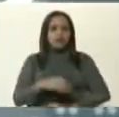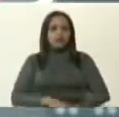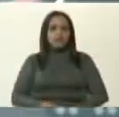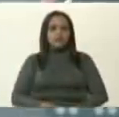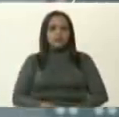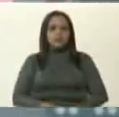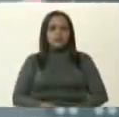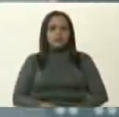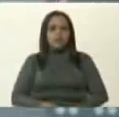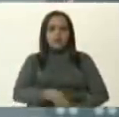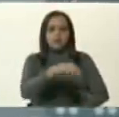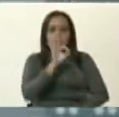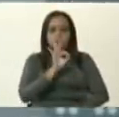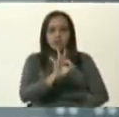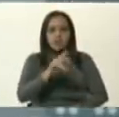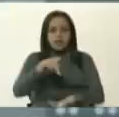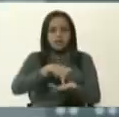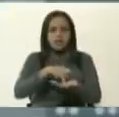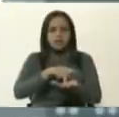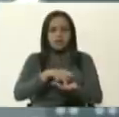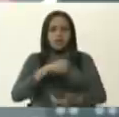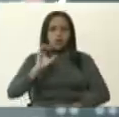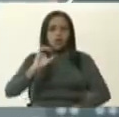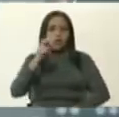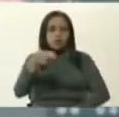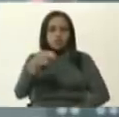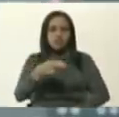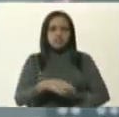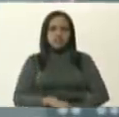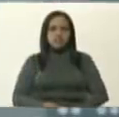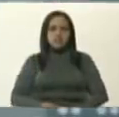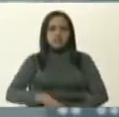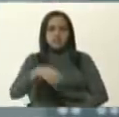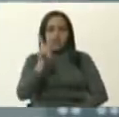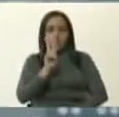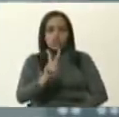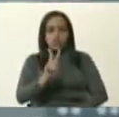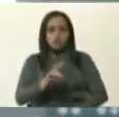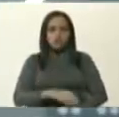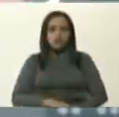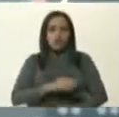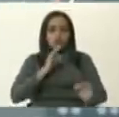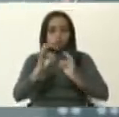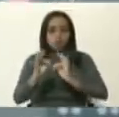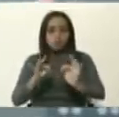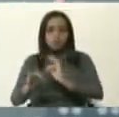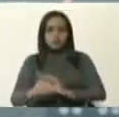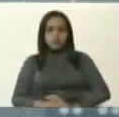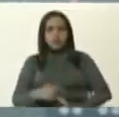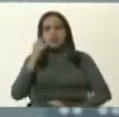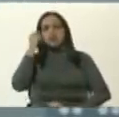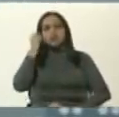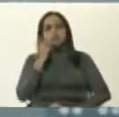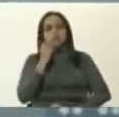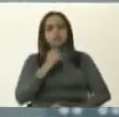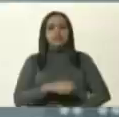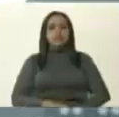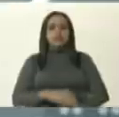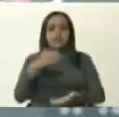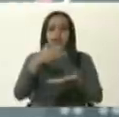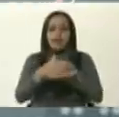Tres casos en la parroquia Coche, dos casos en la parroquia Sucre, Catia,